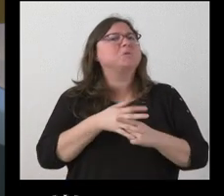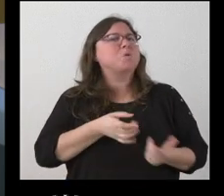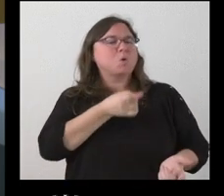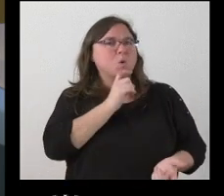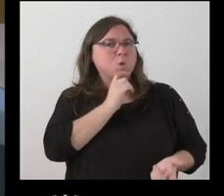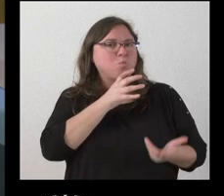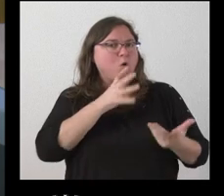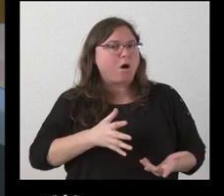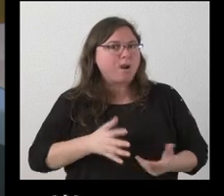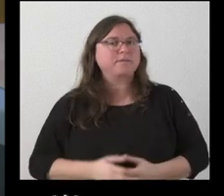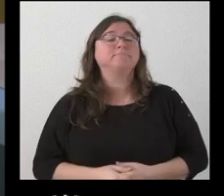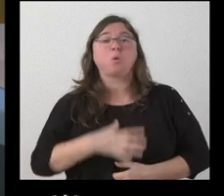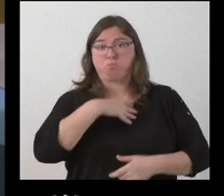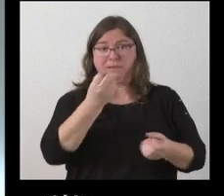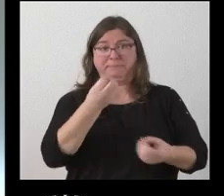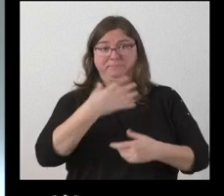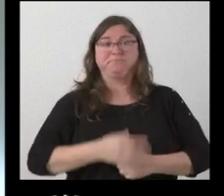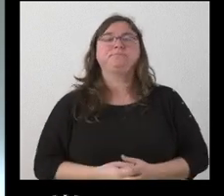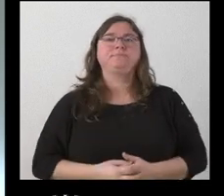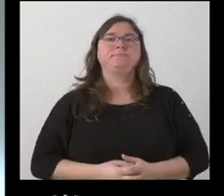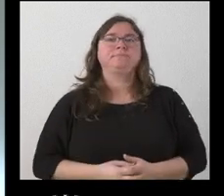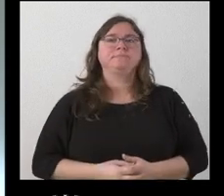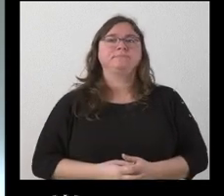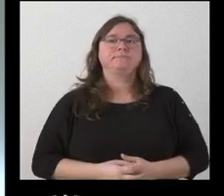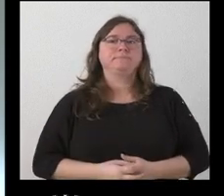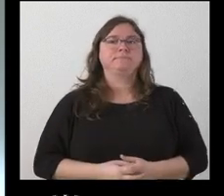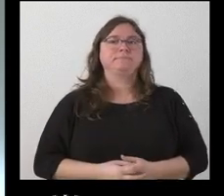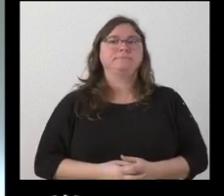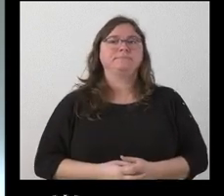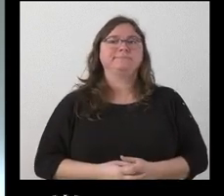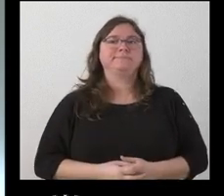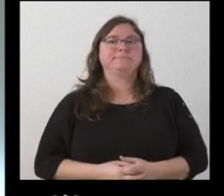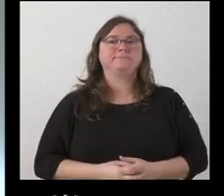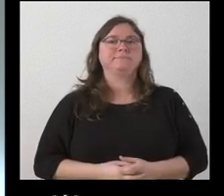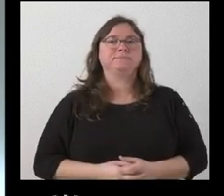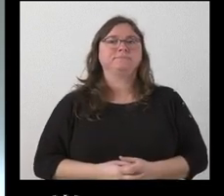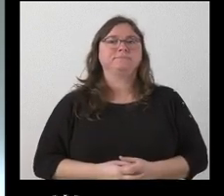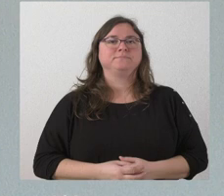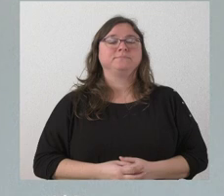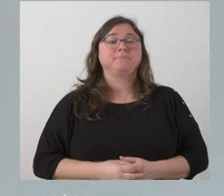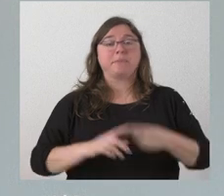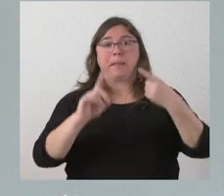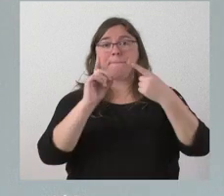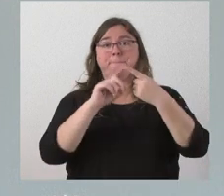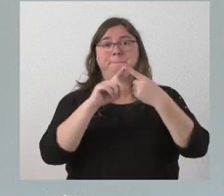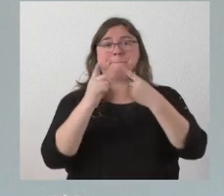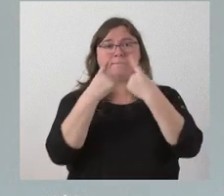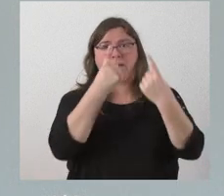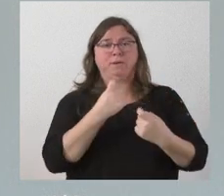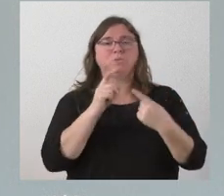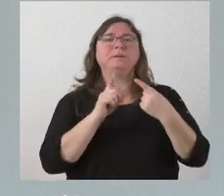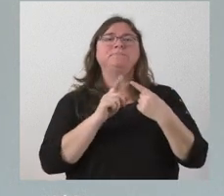plan? nos puede sobre la primera pregunta